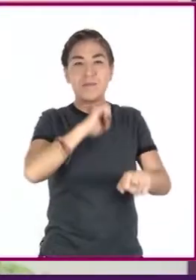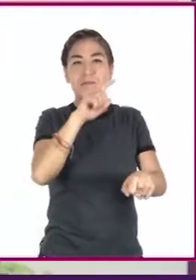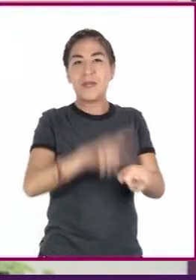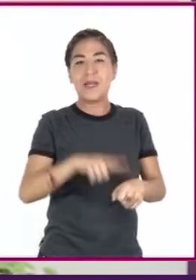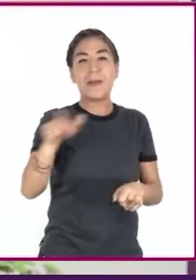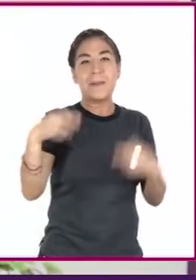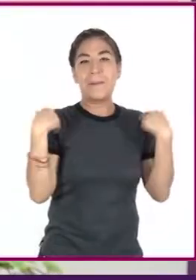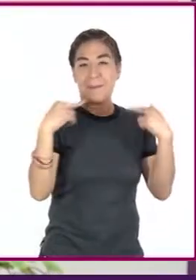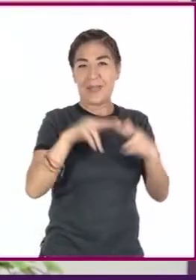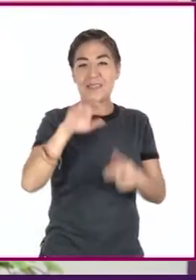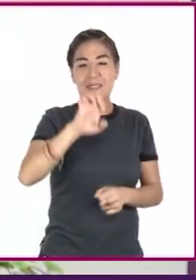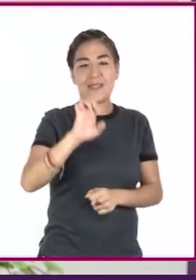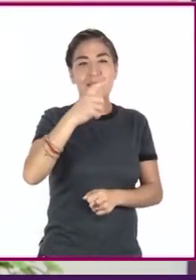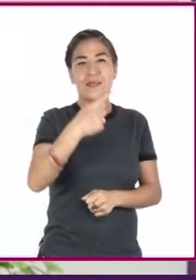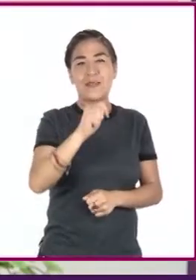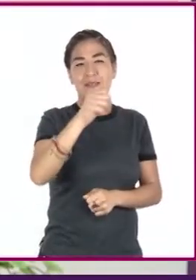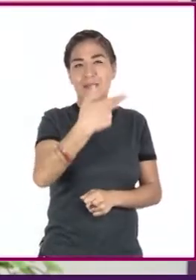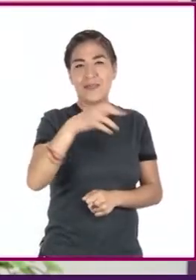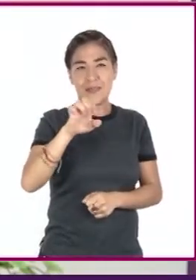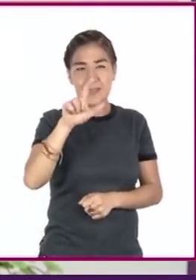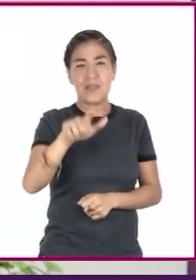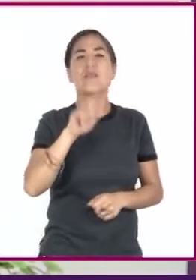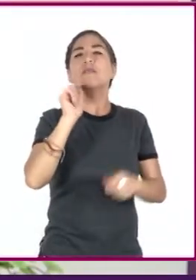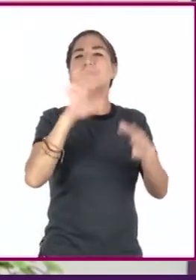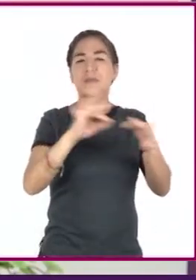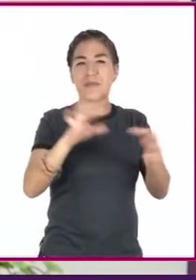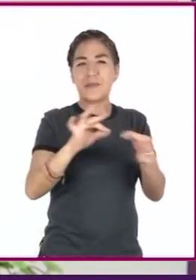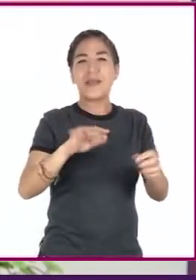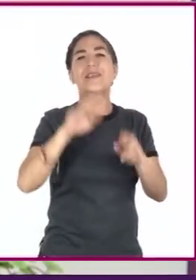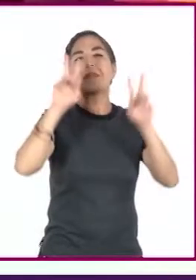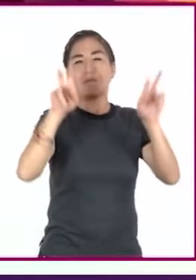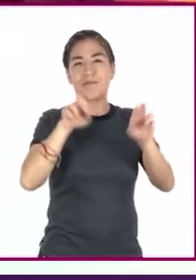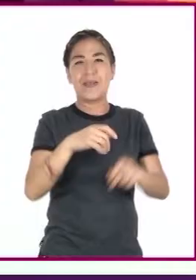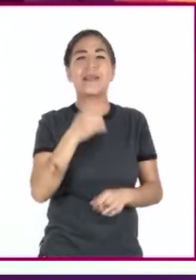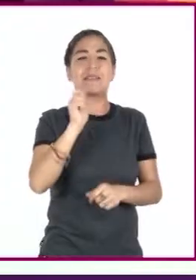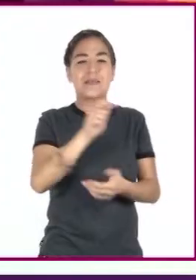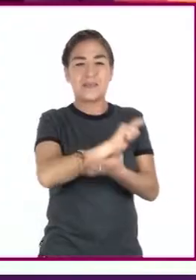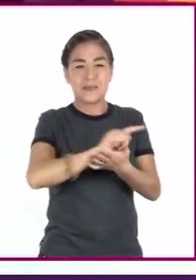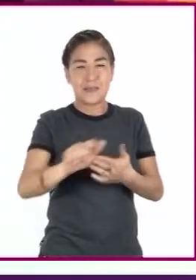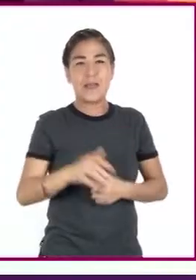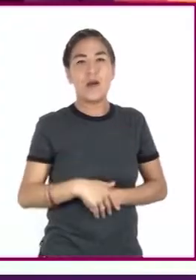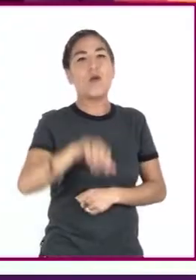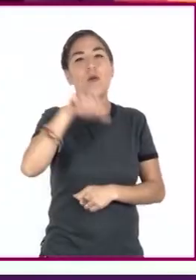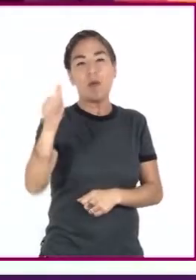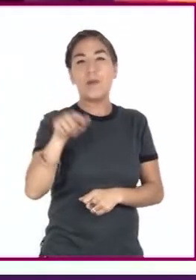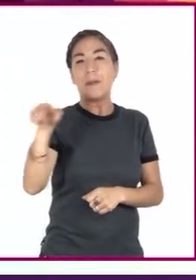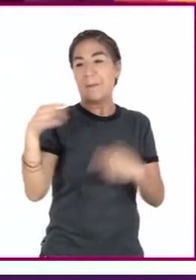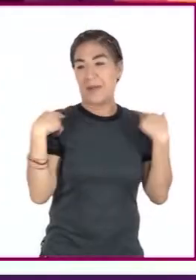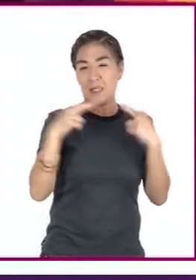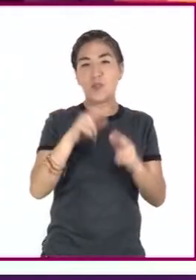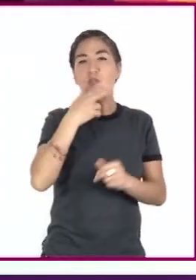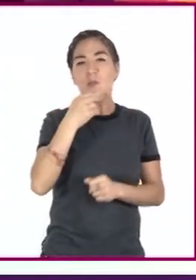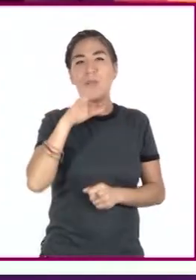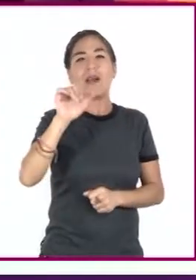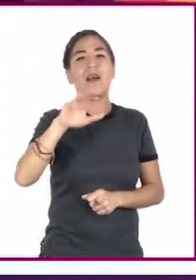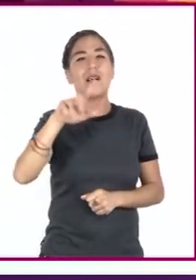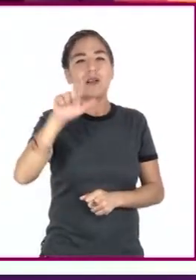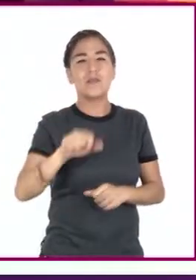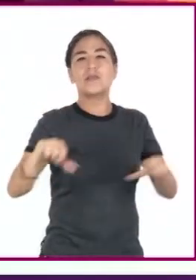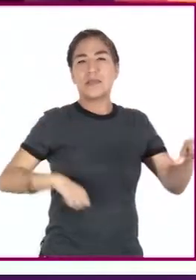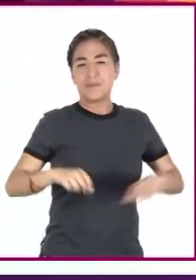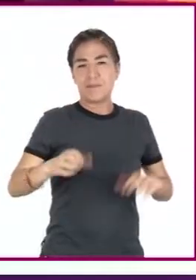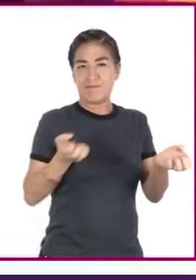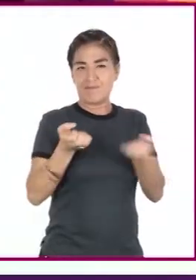la maestra Etel tratará el tema de higiene. El maestro Carlos, el tema de actividad física. Y la